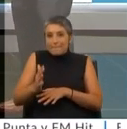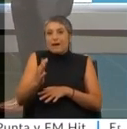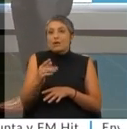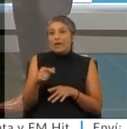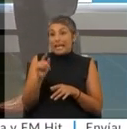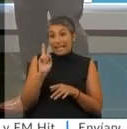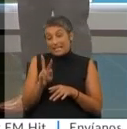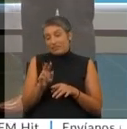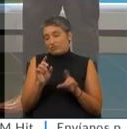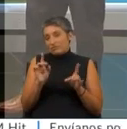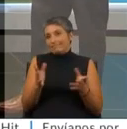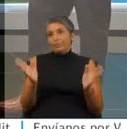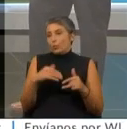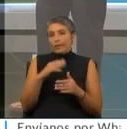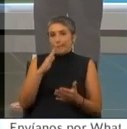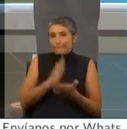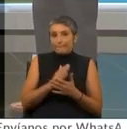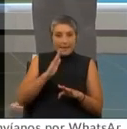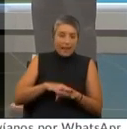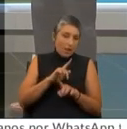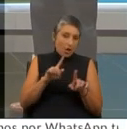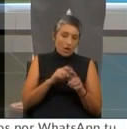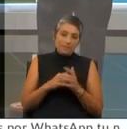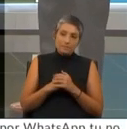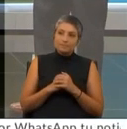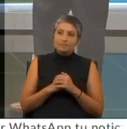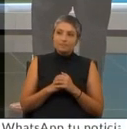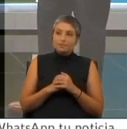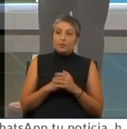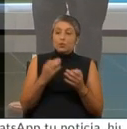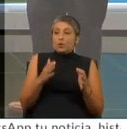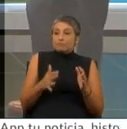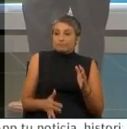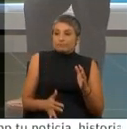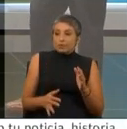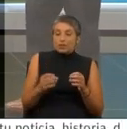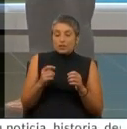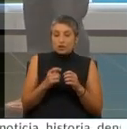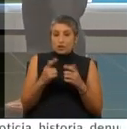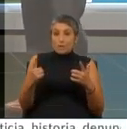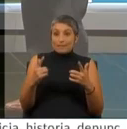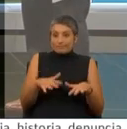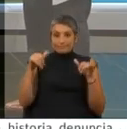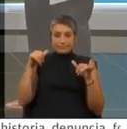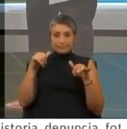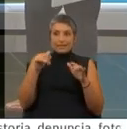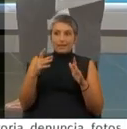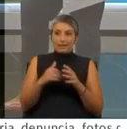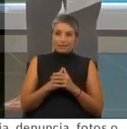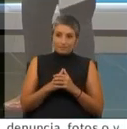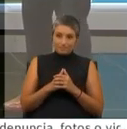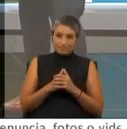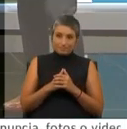con esta imagen solamente no sancionaría penal. Lo creo que el jugador lo que hace en un momento es que baja la mano porque como Creo que se sorprende y quiere sacar la sí, como mencionaron, me gana como